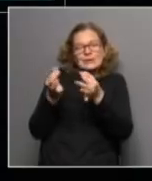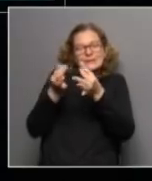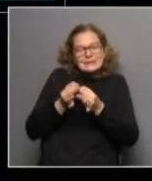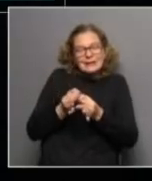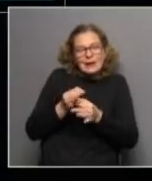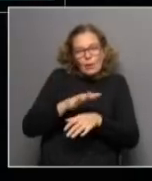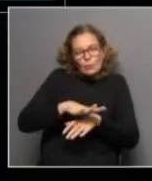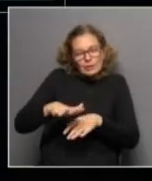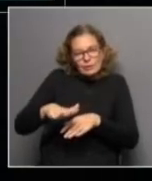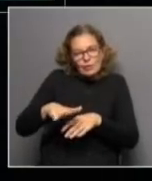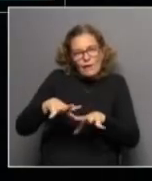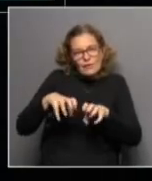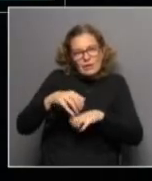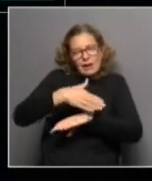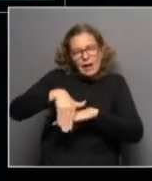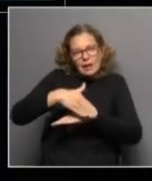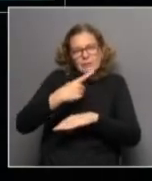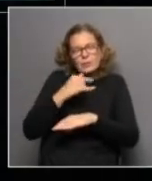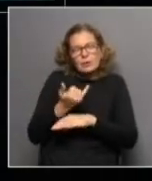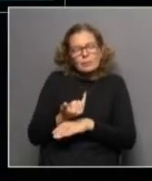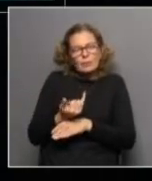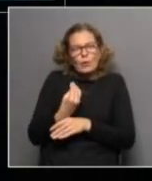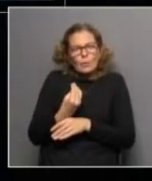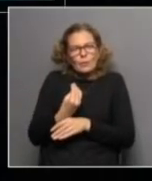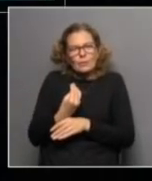niño a estar en situación de calle? Exacto.